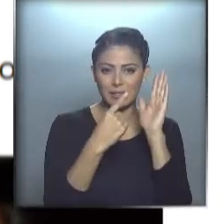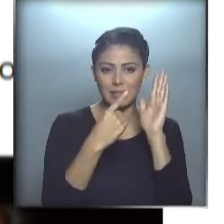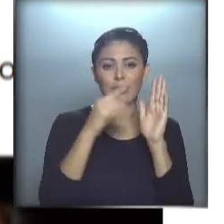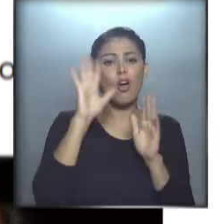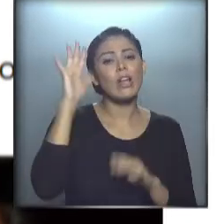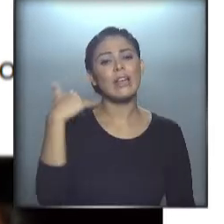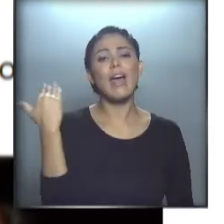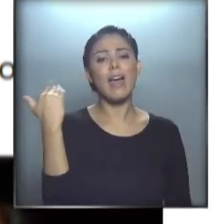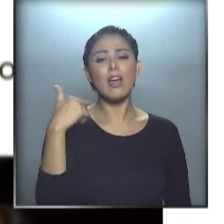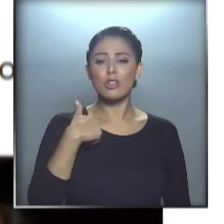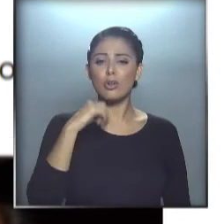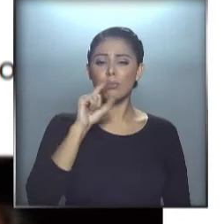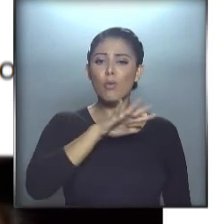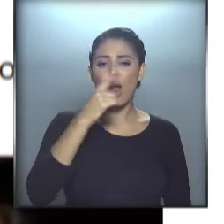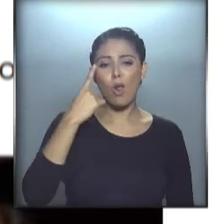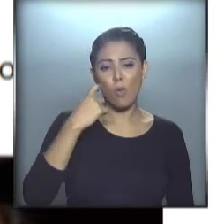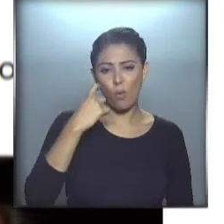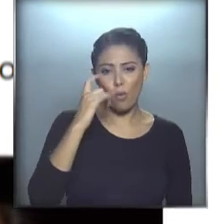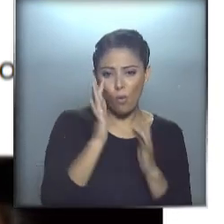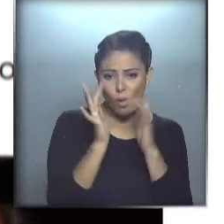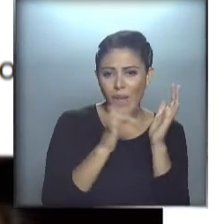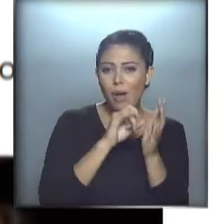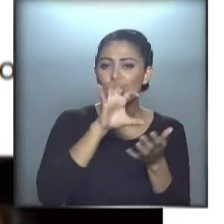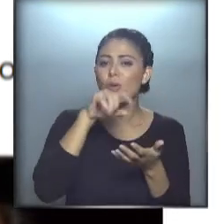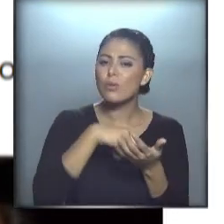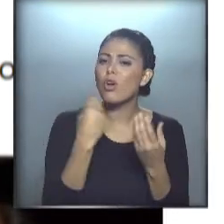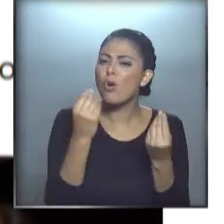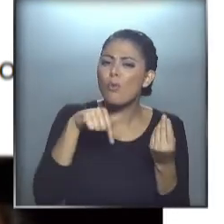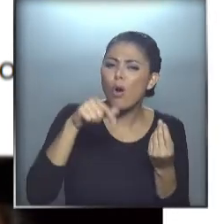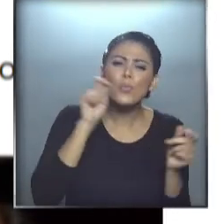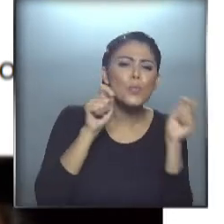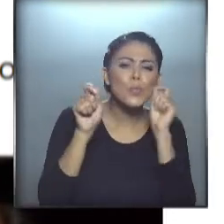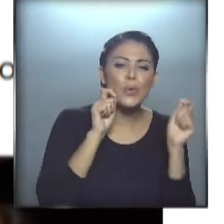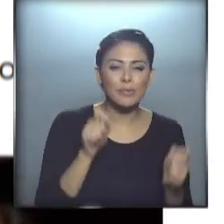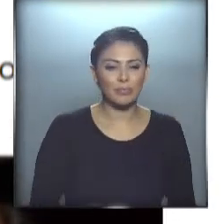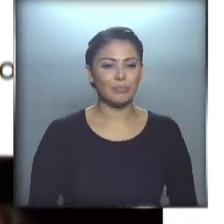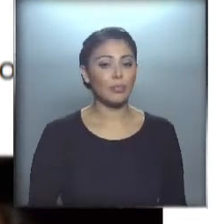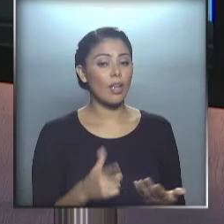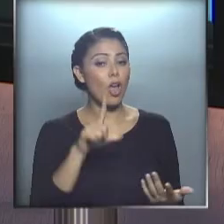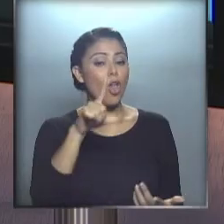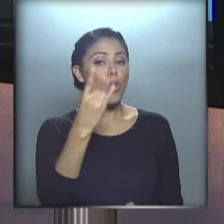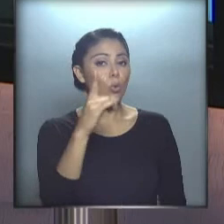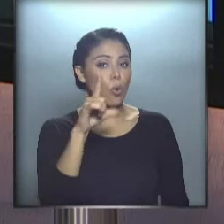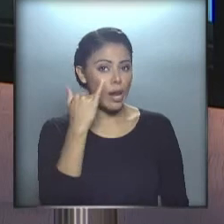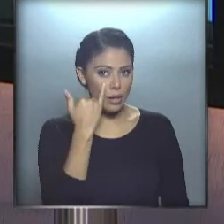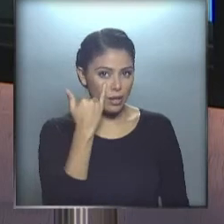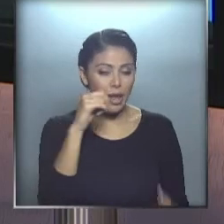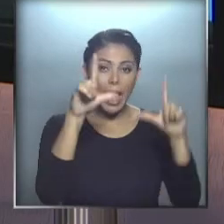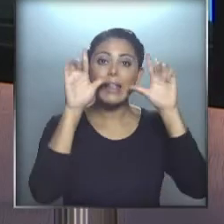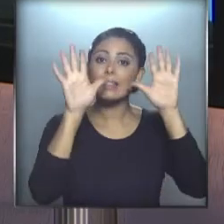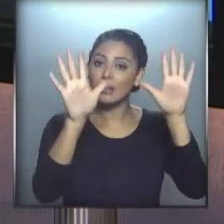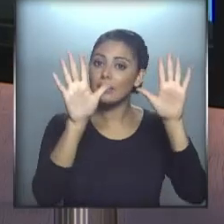dice la Nadia. Yo soy de Luján, Buenos Aires. ¿Cómo va a estar hoy? Pregunta Luli Besotes. Luli, atenta, atento.